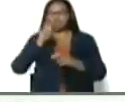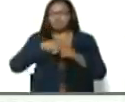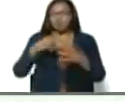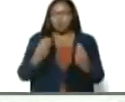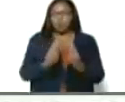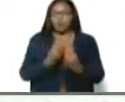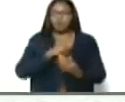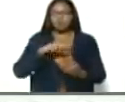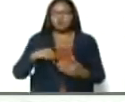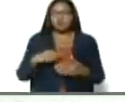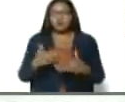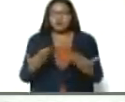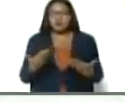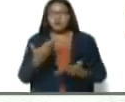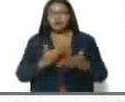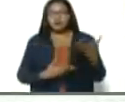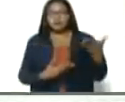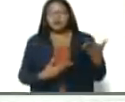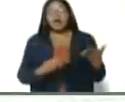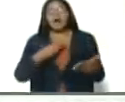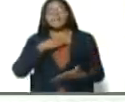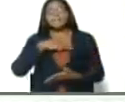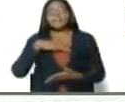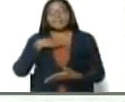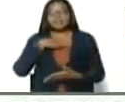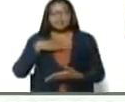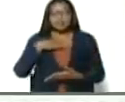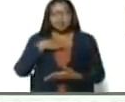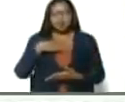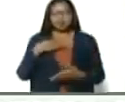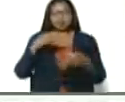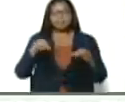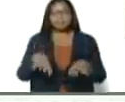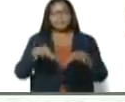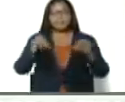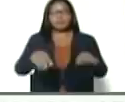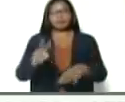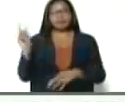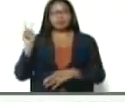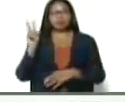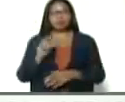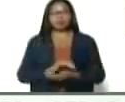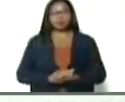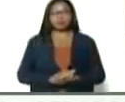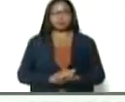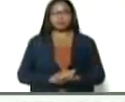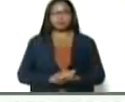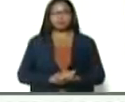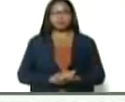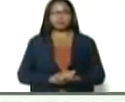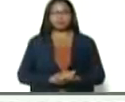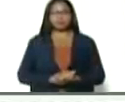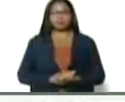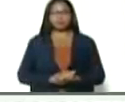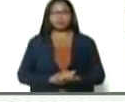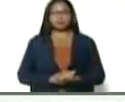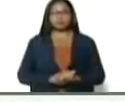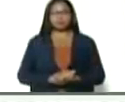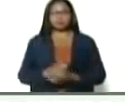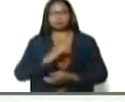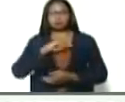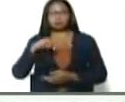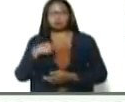que tenemos, la gran misión agro-venezuela. Y bueno, tenemos nosotros que estar estudiando